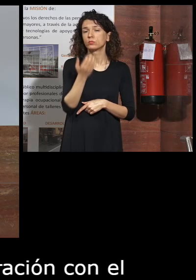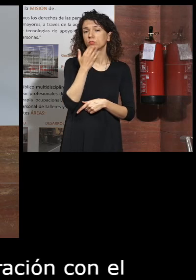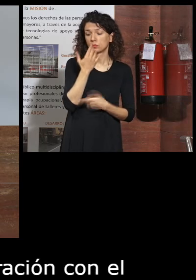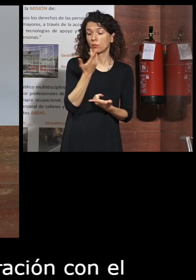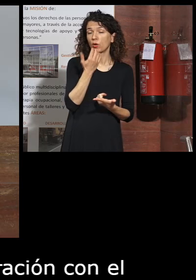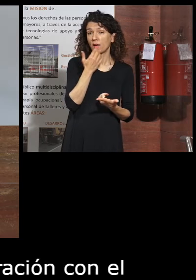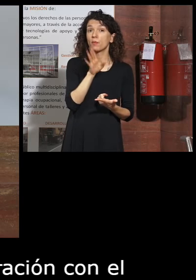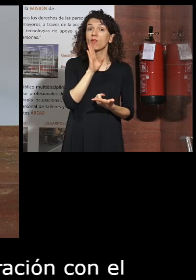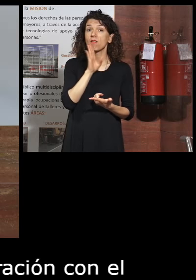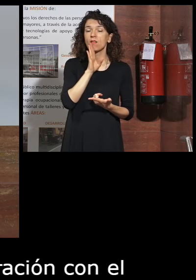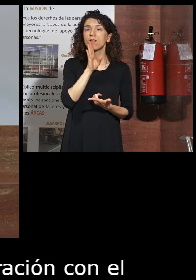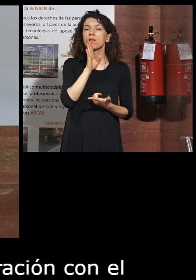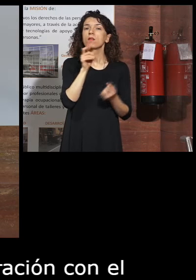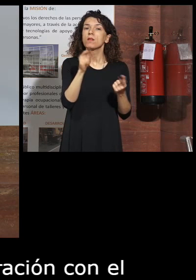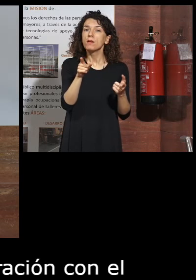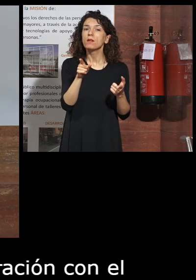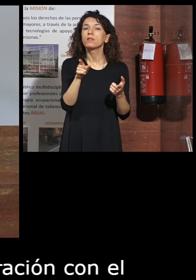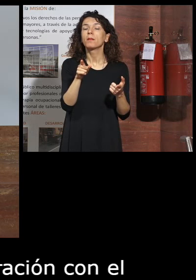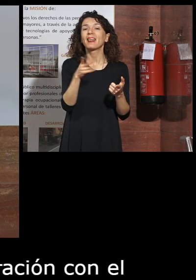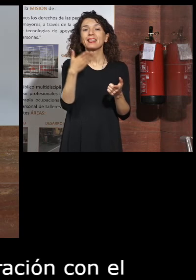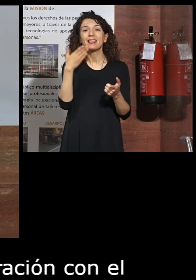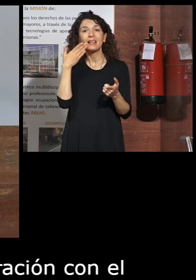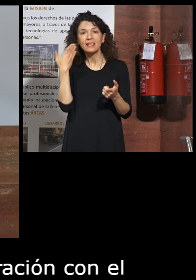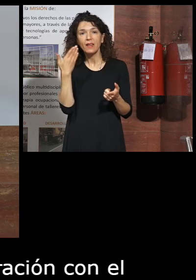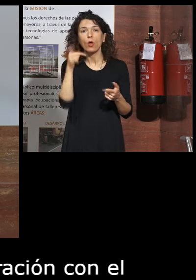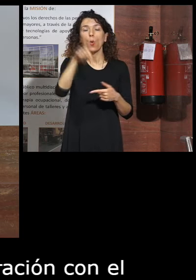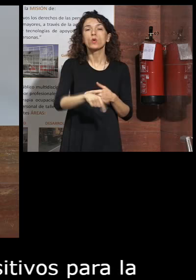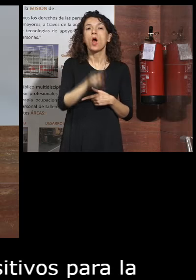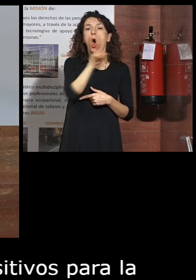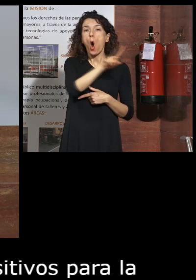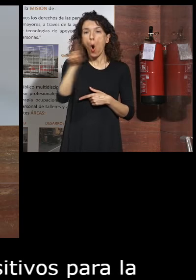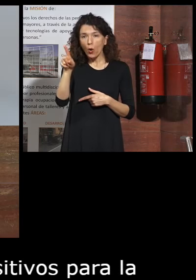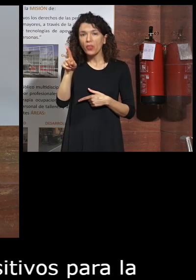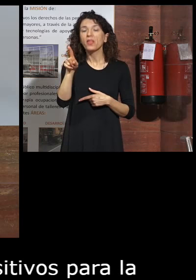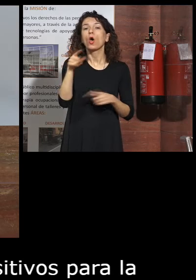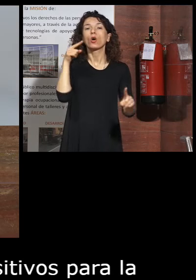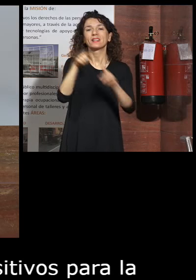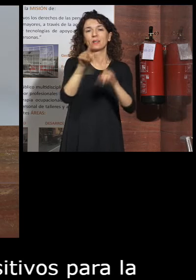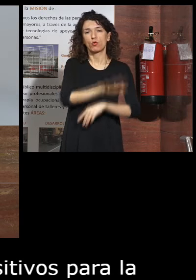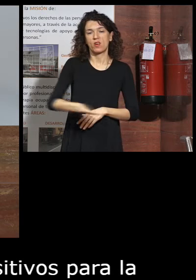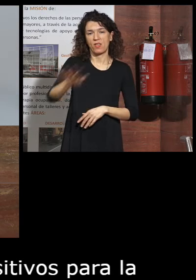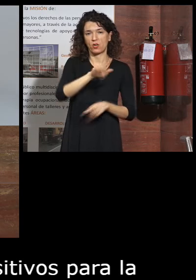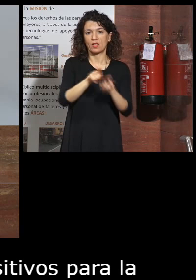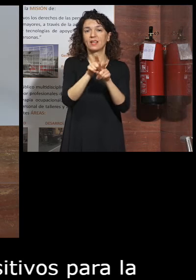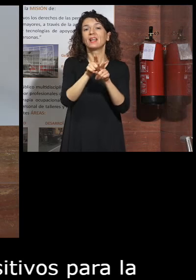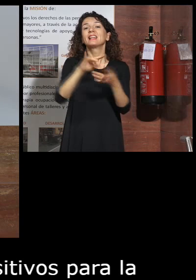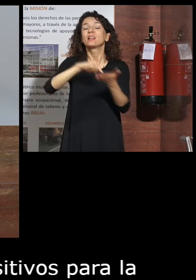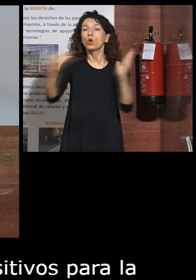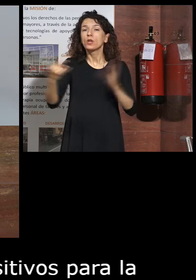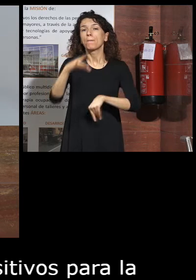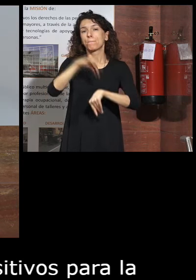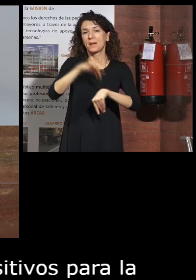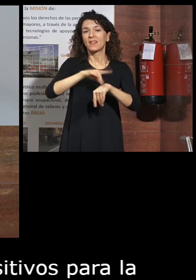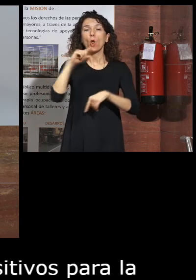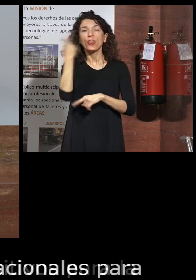Dispositivos para la dignidad, una de las 11 cooperativas nacionales para tecnologías médicas y